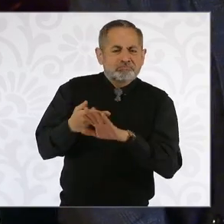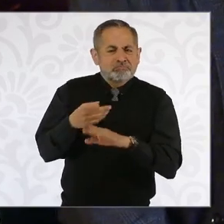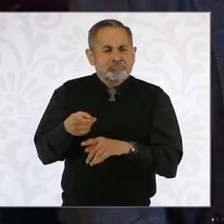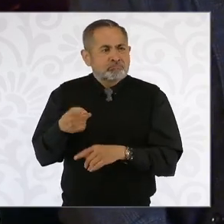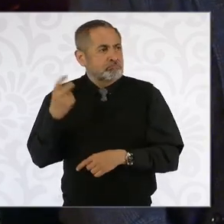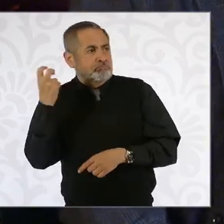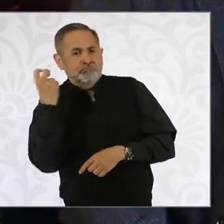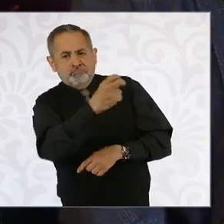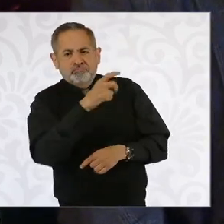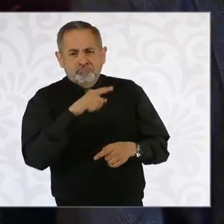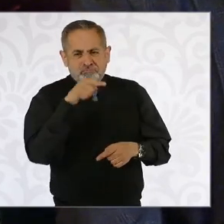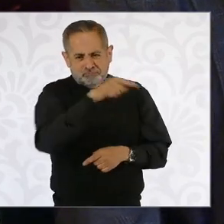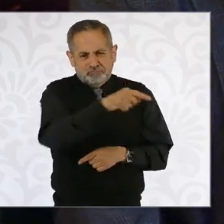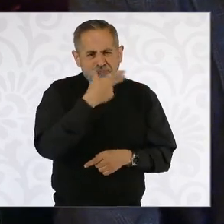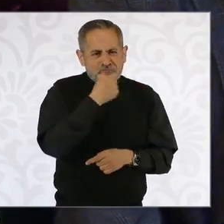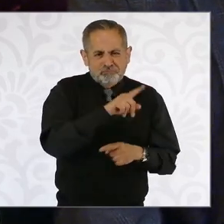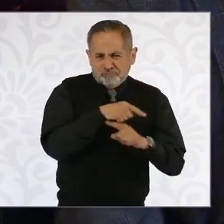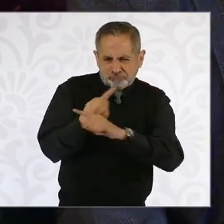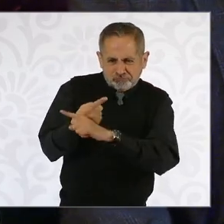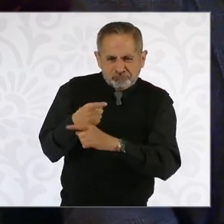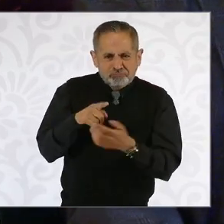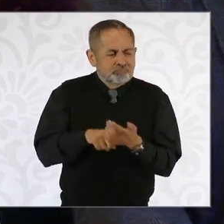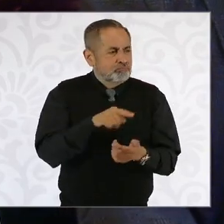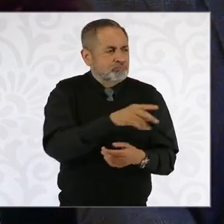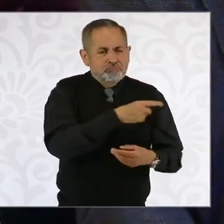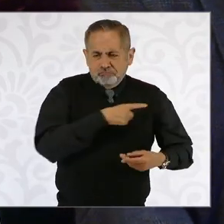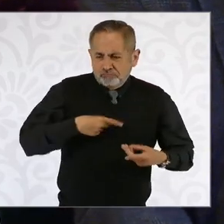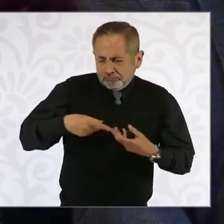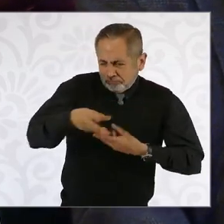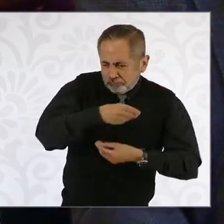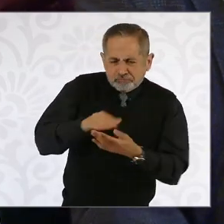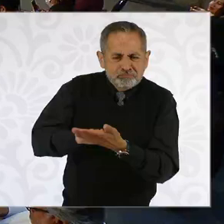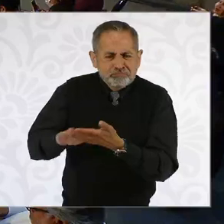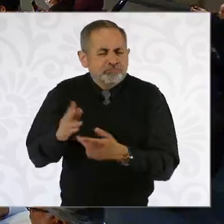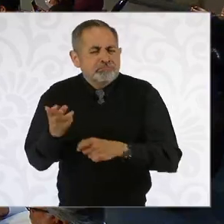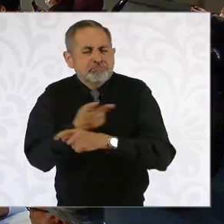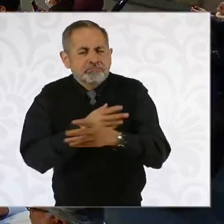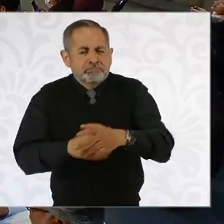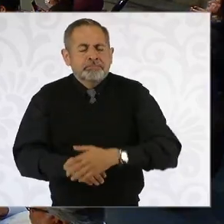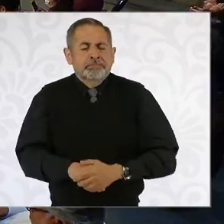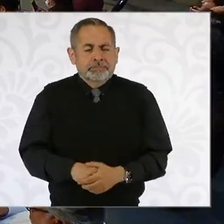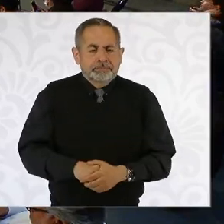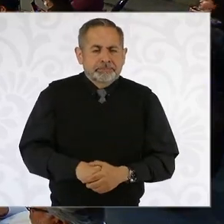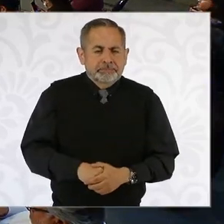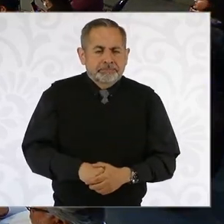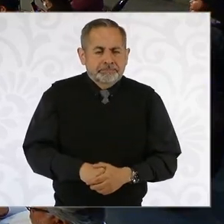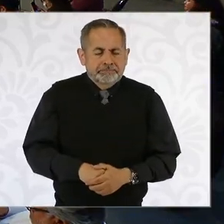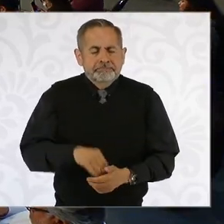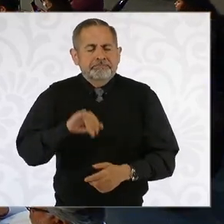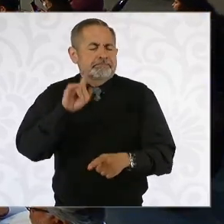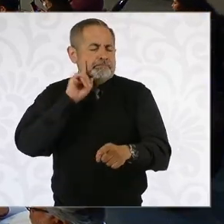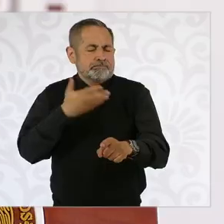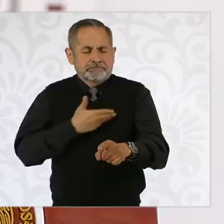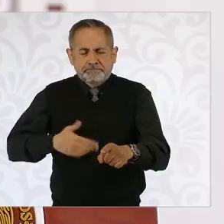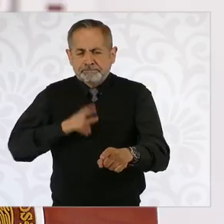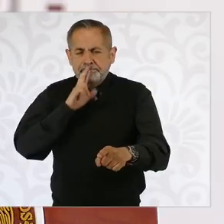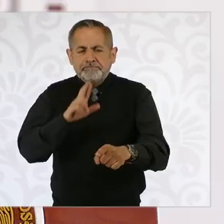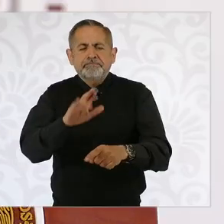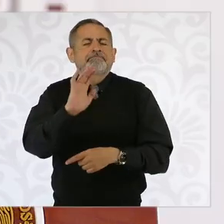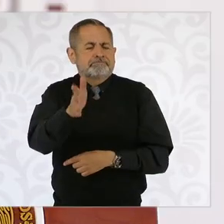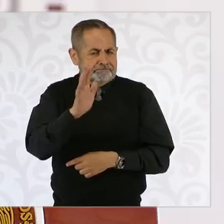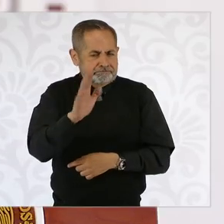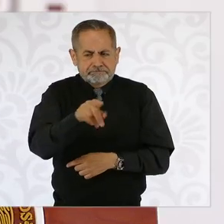inclusive le están pidiendo que le rezarse el daño. Sí, está en contacto Citlaly con la familia,